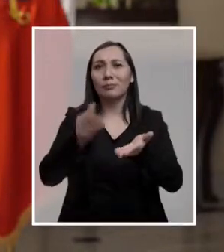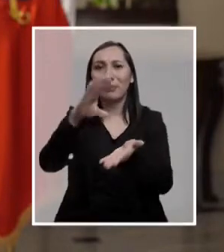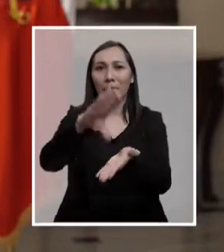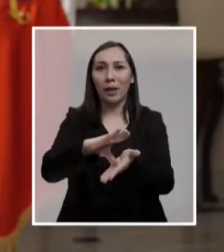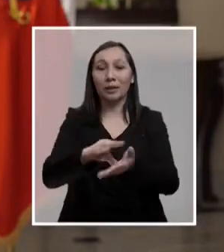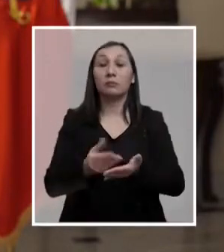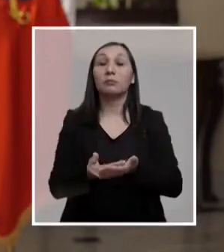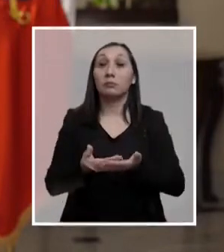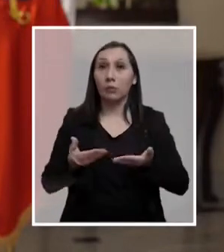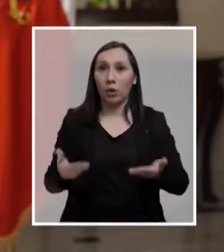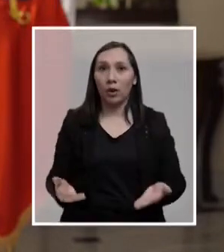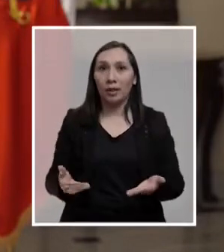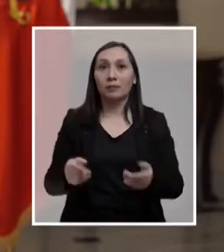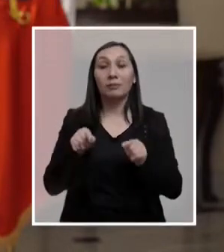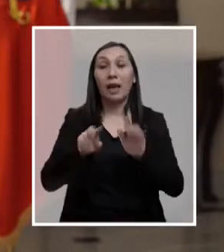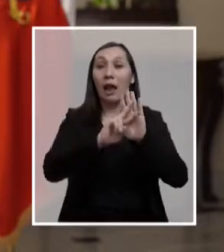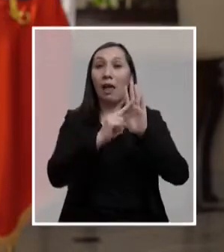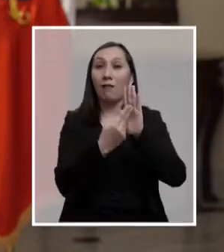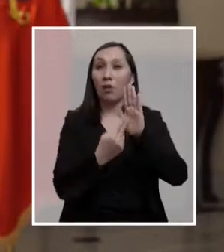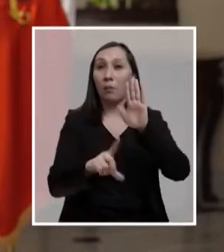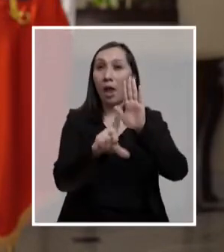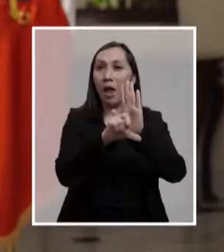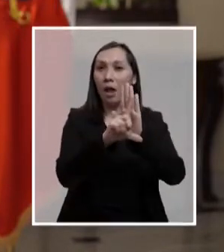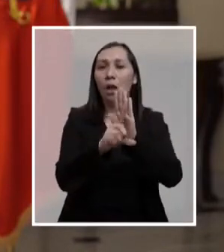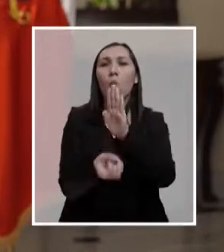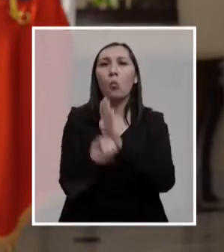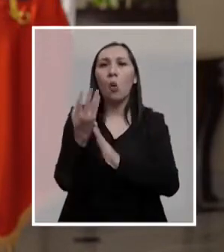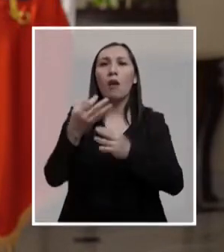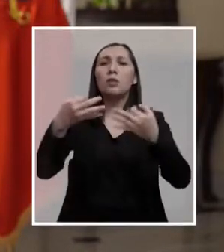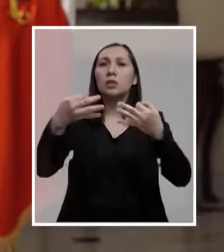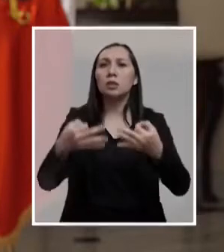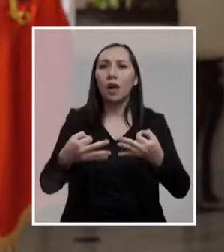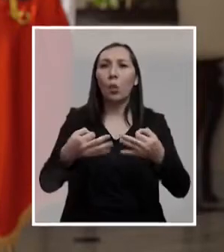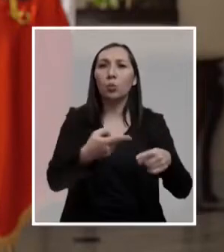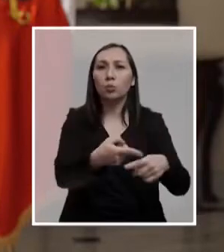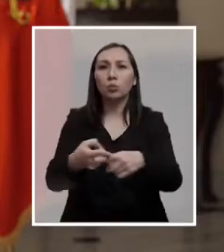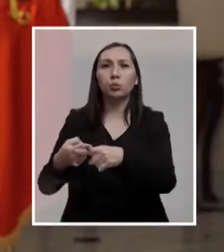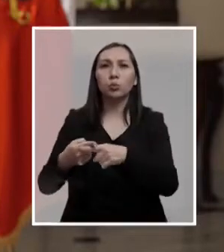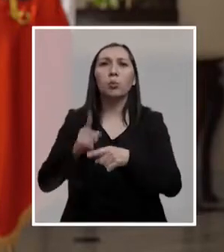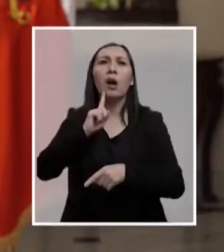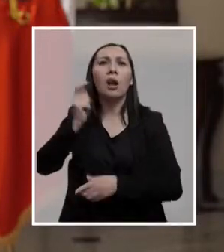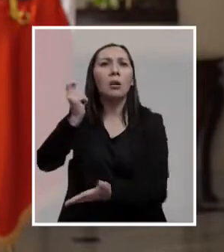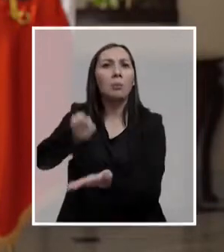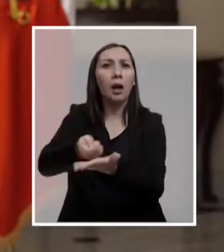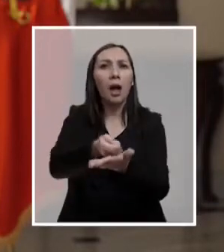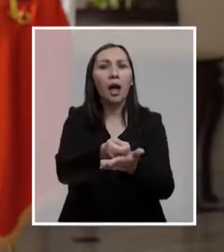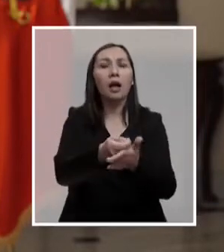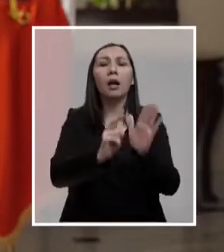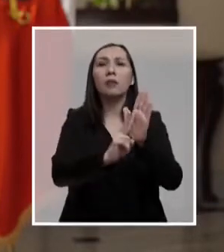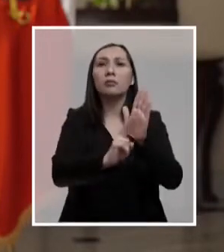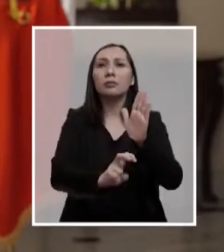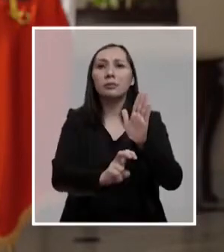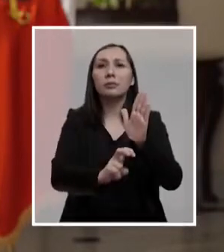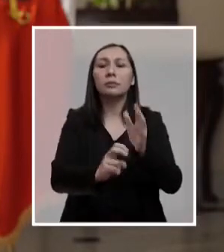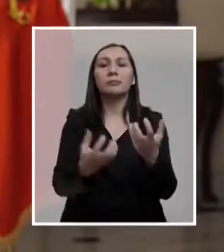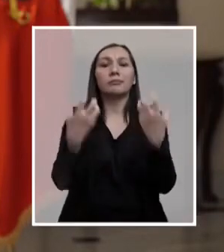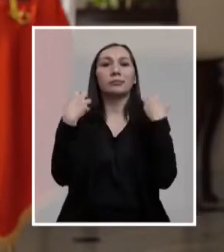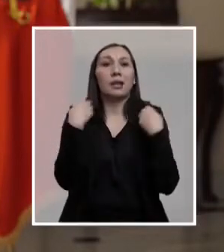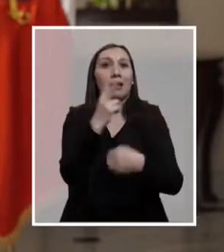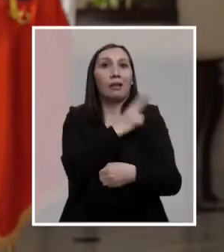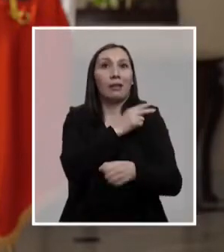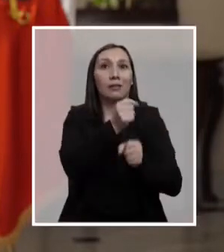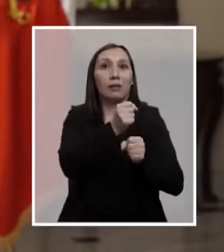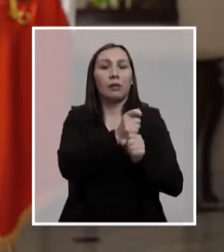Es por eso que esta reforma crea un nuevo seguro social que será financiado a través de una cotización a cargo de los